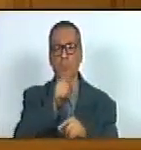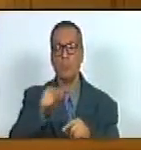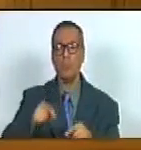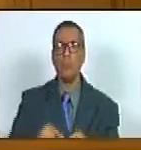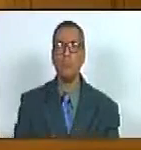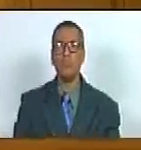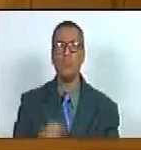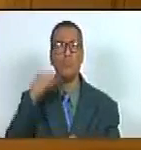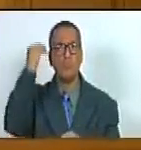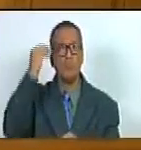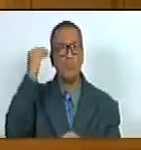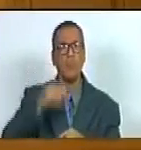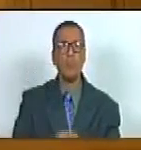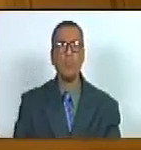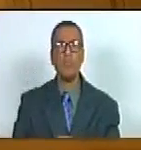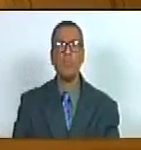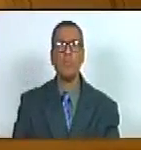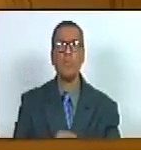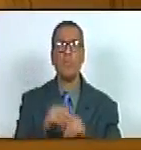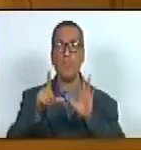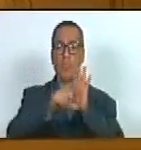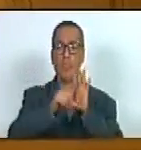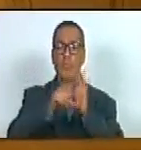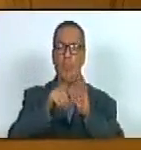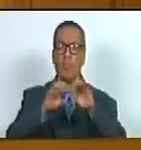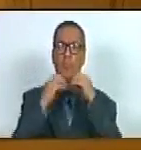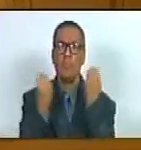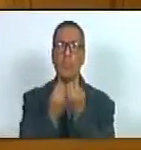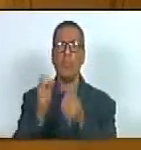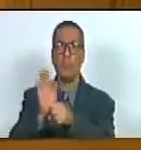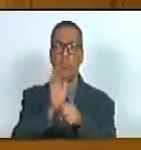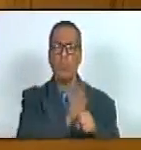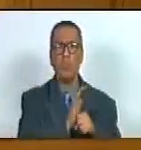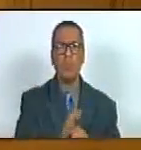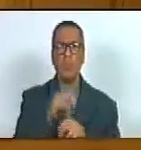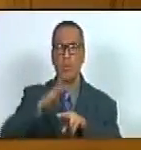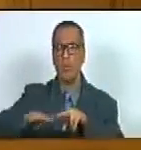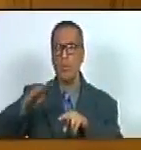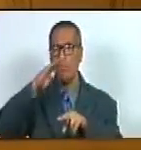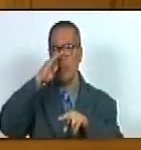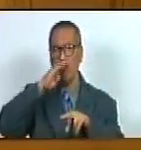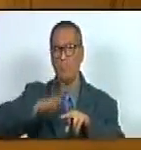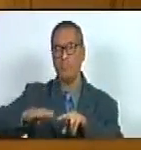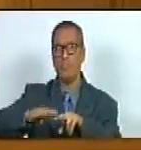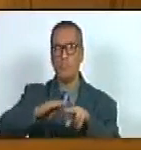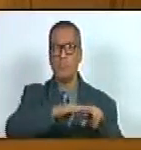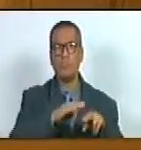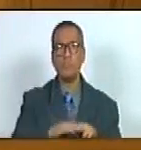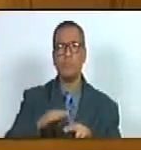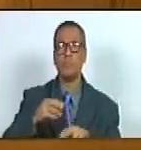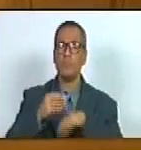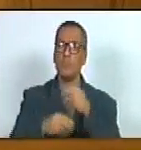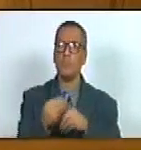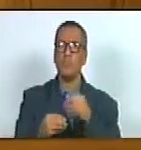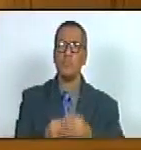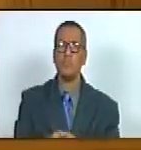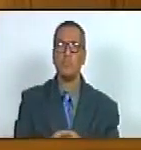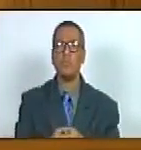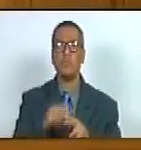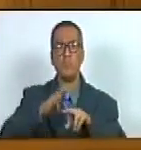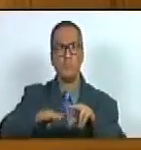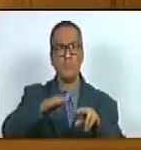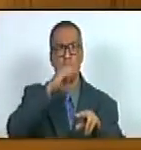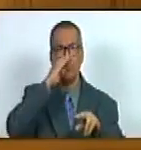considerando que la ley orgánica de protección del niño niña y adolescente establece a las